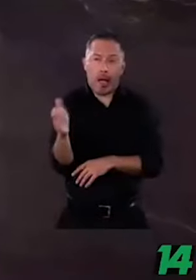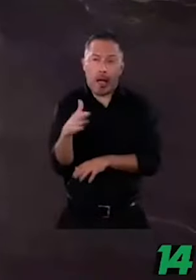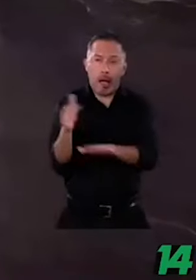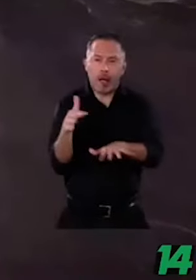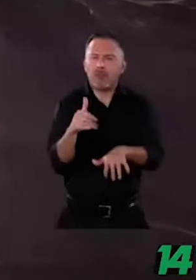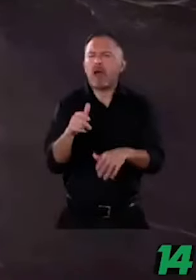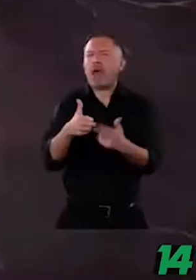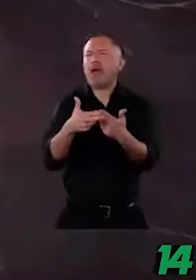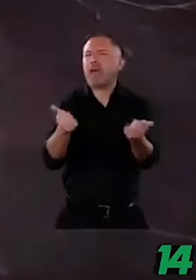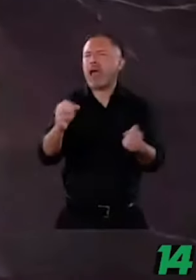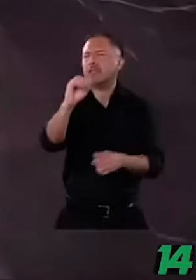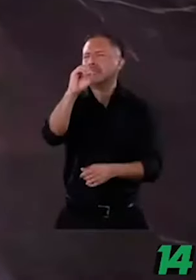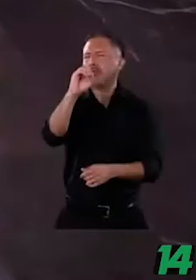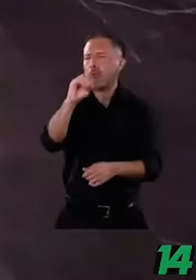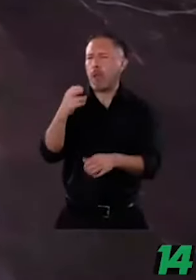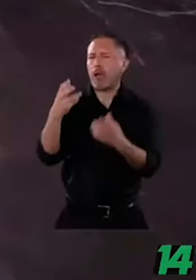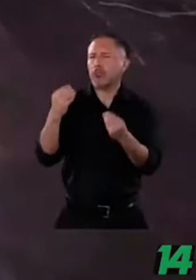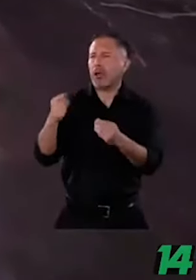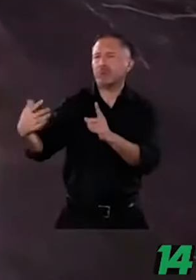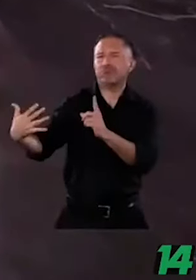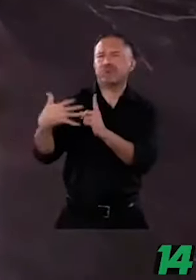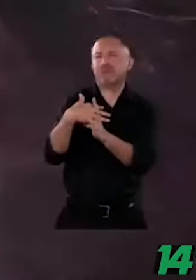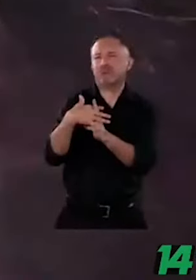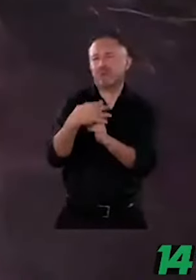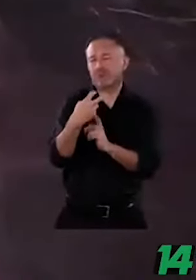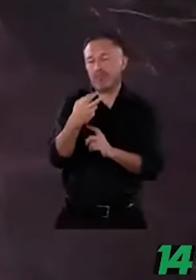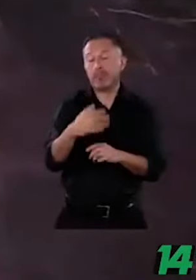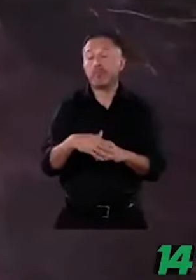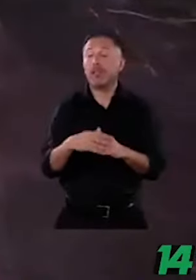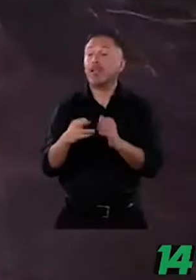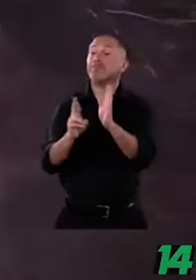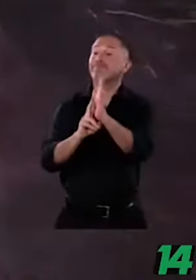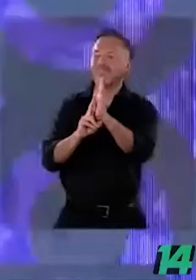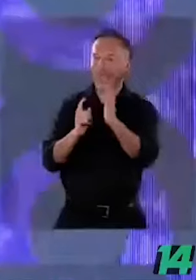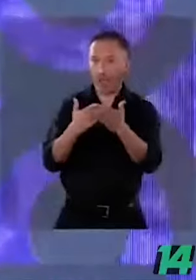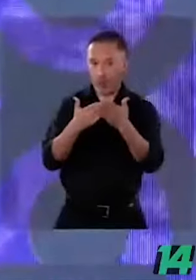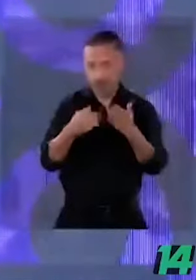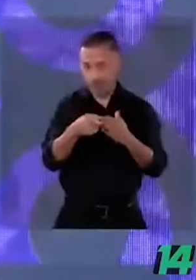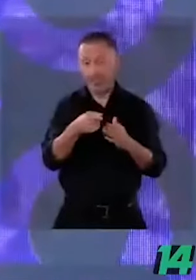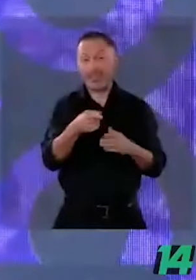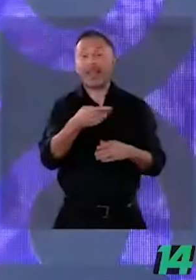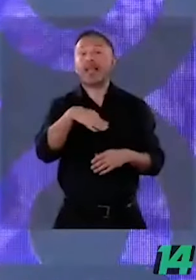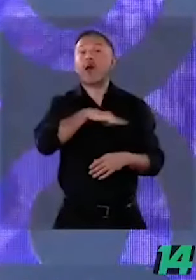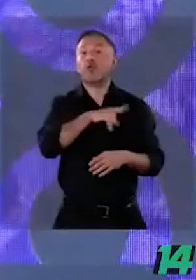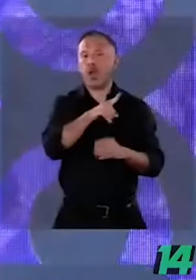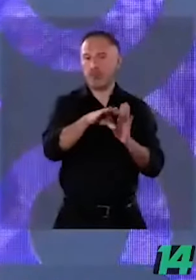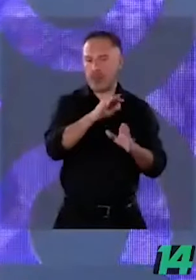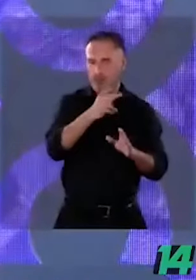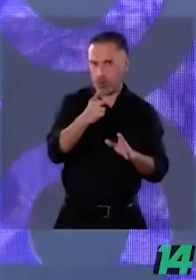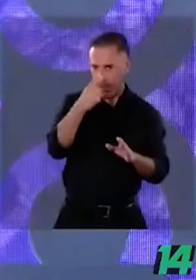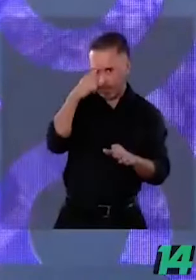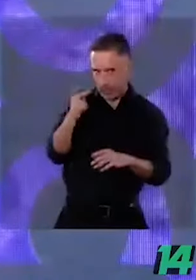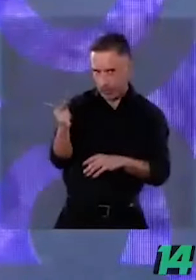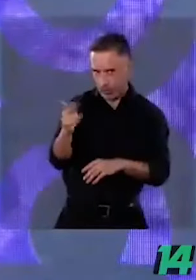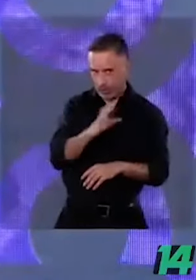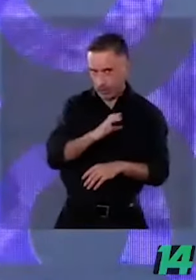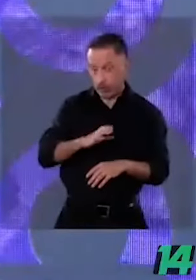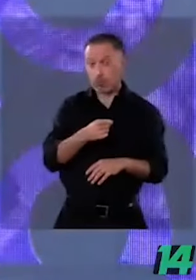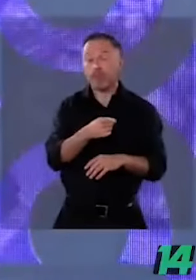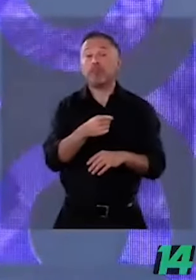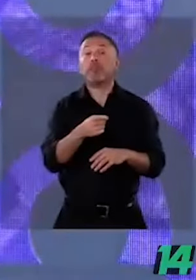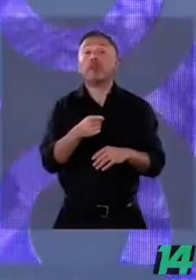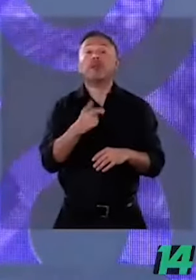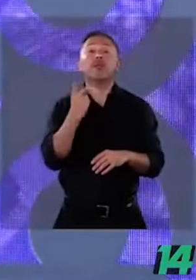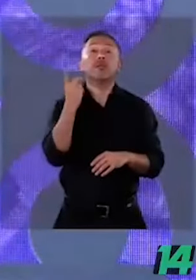Es momento de la pregunta que hace la candidata Claudia Sheinbaum a los demás candidatos. La elección directa de diputados y senadores